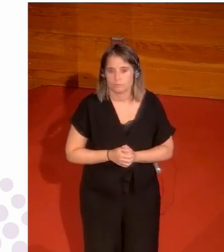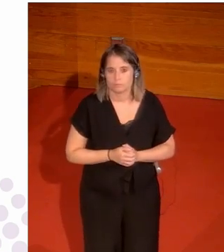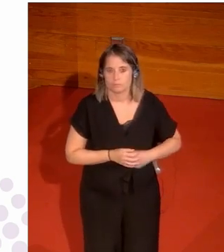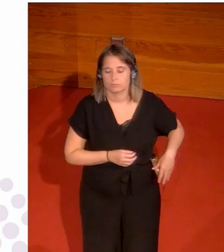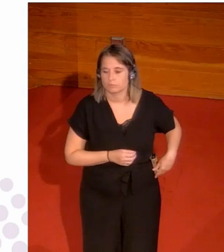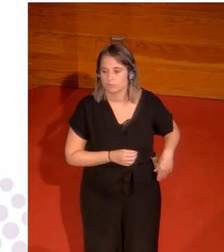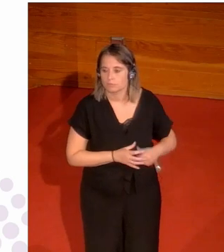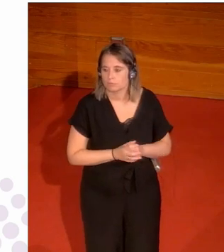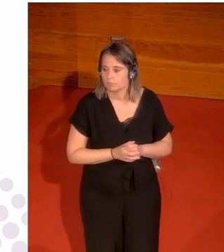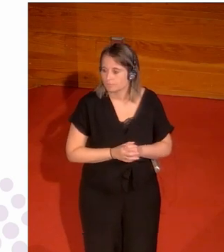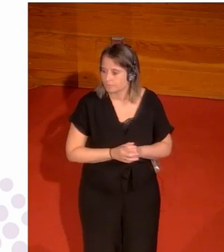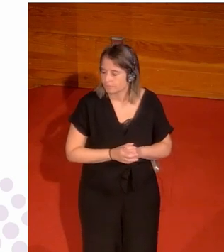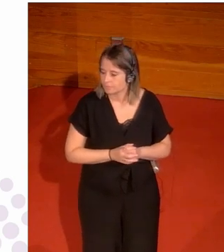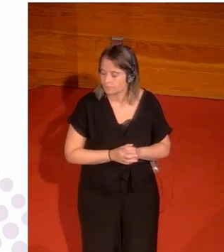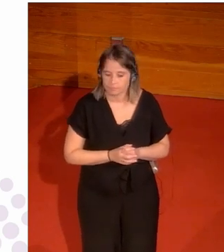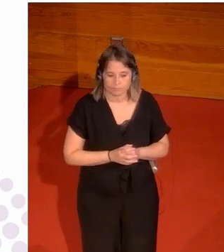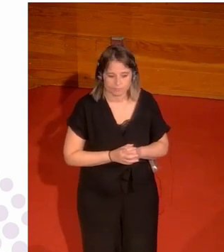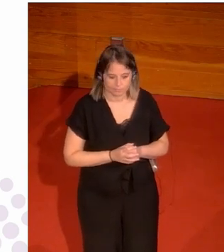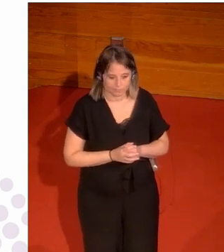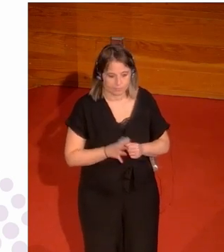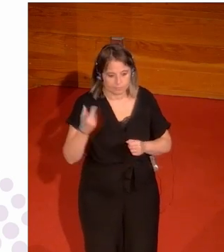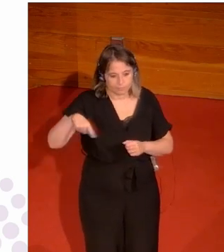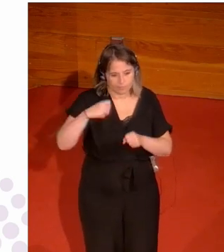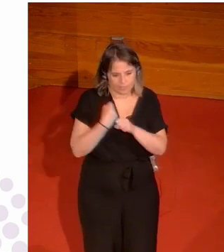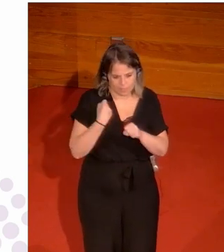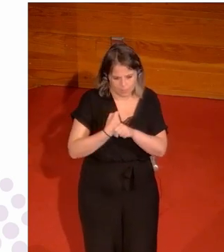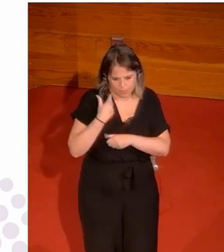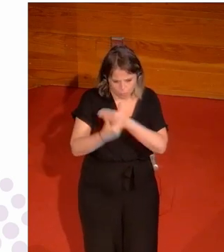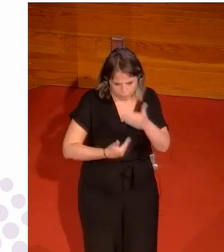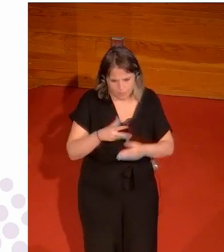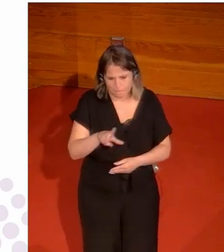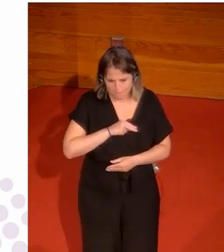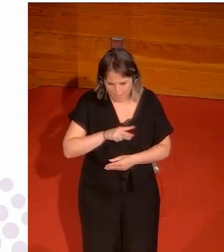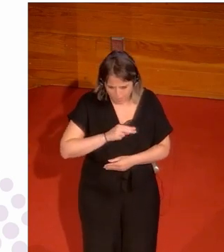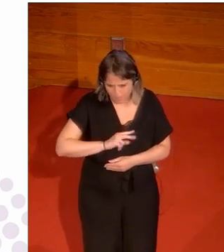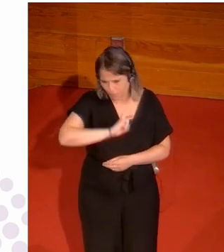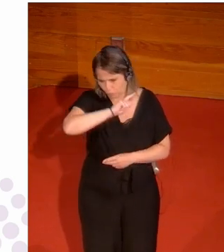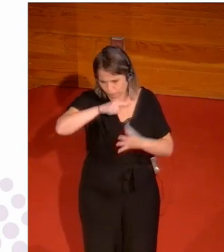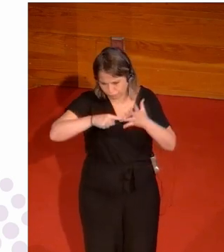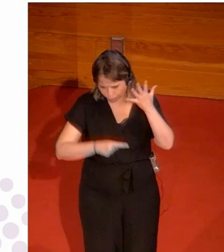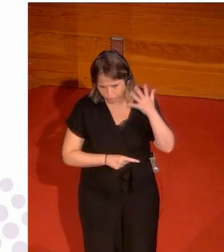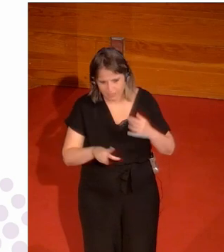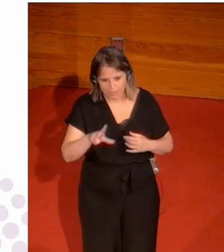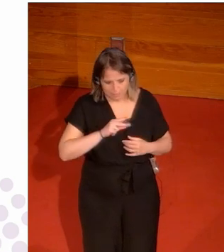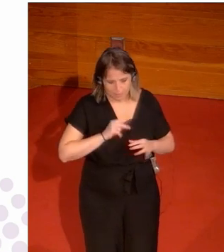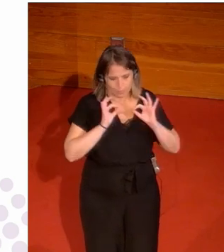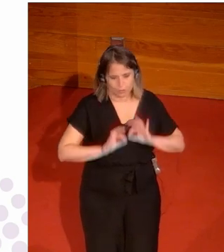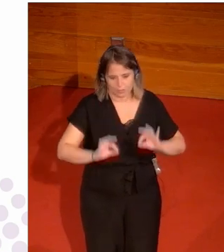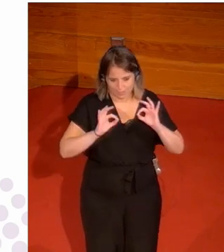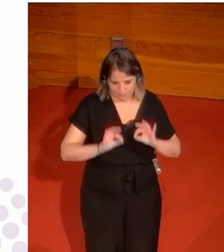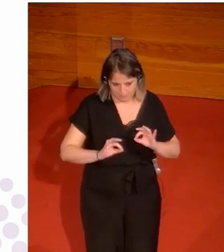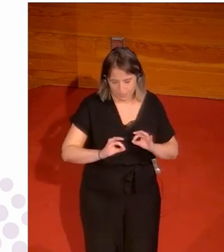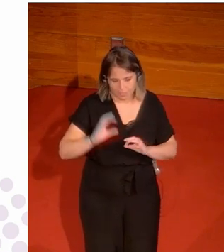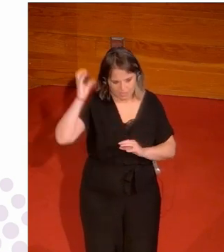Eginda kolanari esker, zenbait zari jaso ditu besteak beste, Kirol merezimenduaren RG Ordenako Urrezko